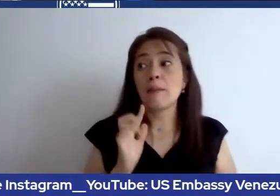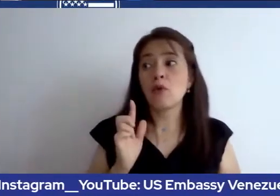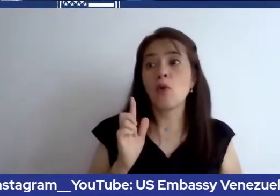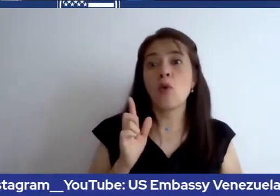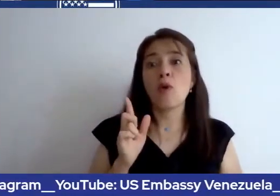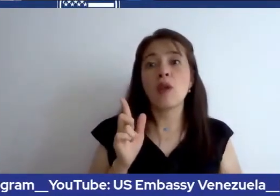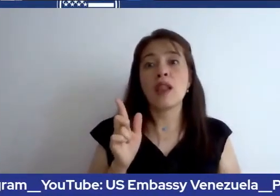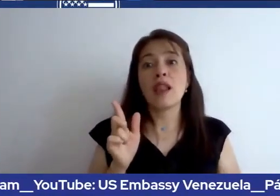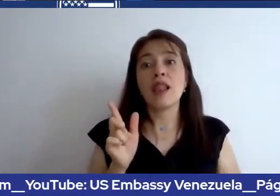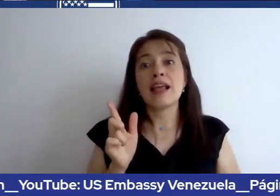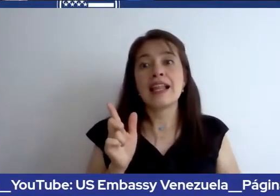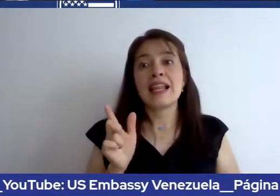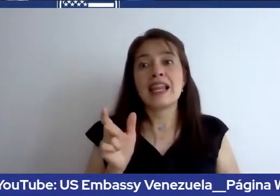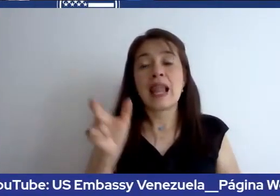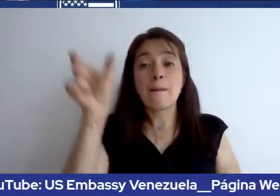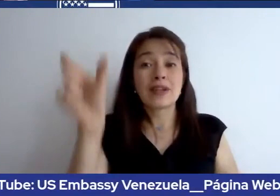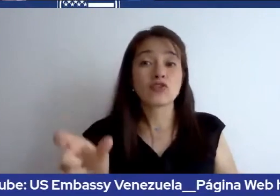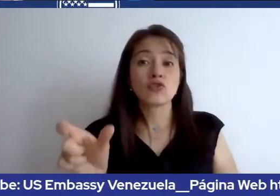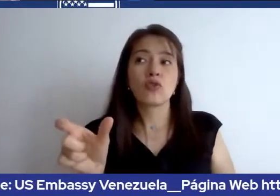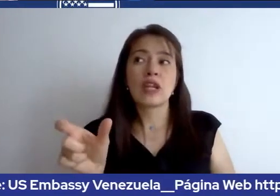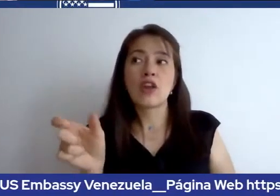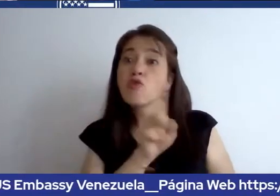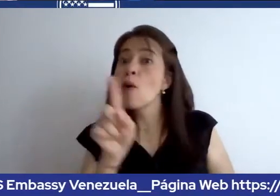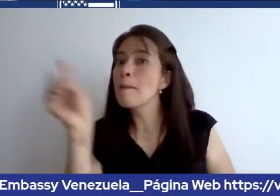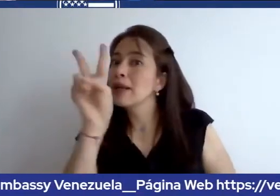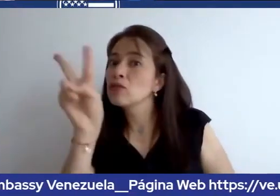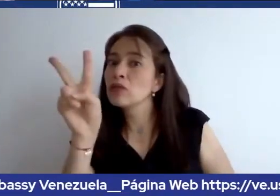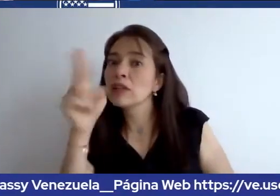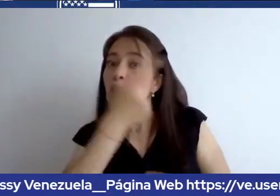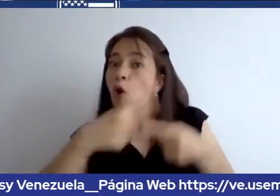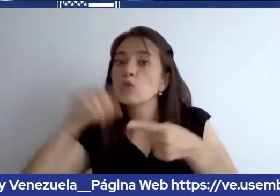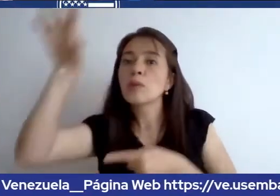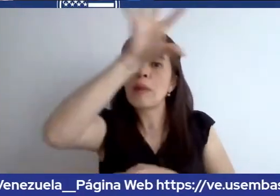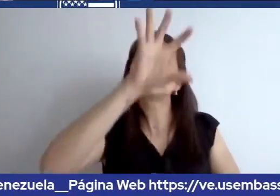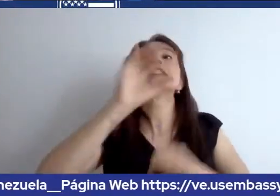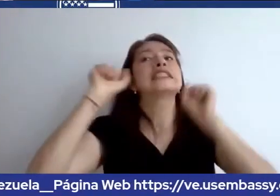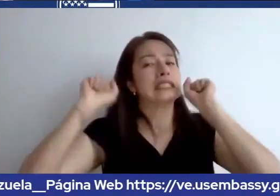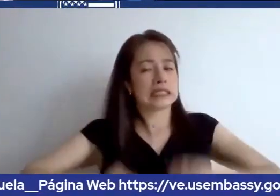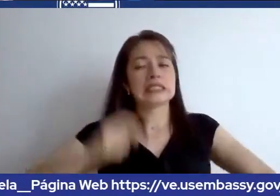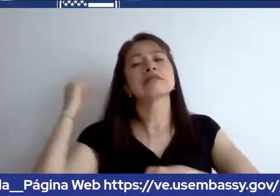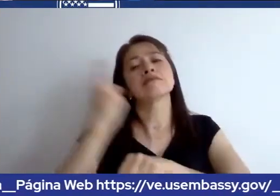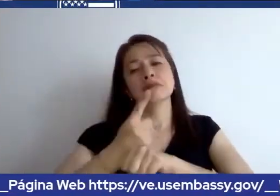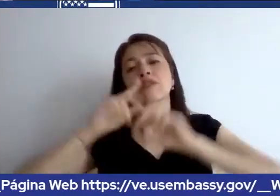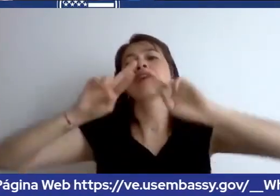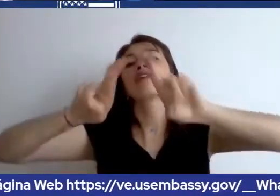tiene que renovar su pasaporte antes de viajar.